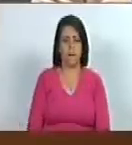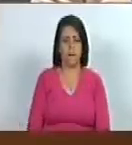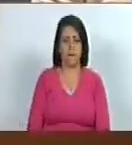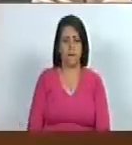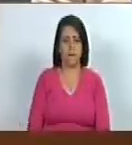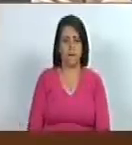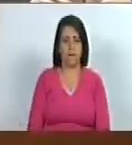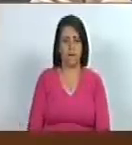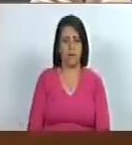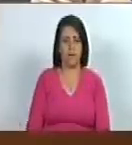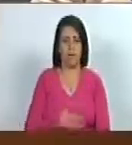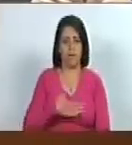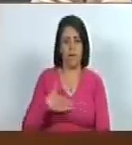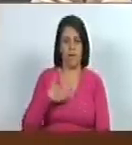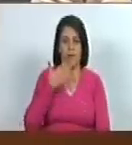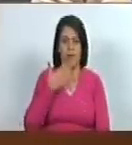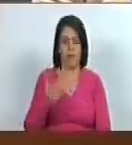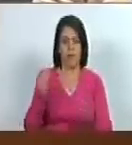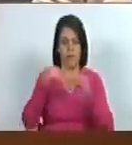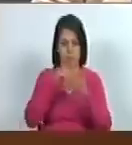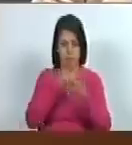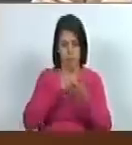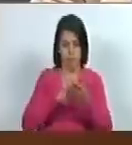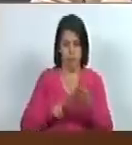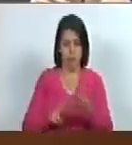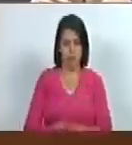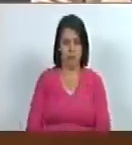quisiera pedir permiso para leer el acuerdo presidente